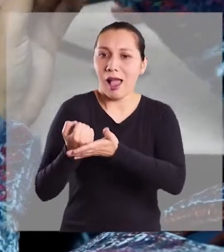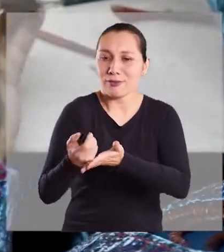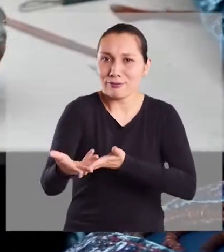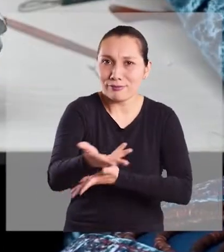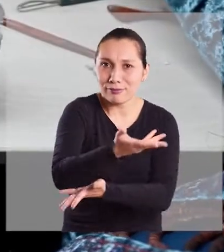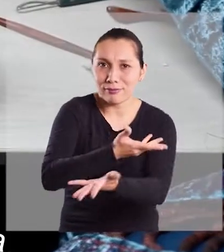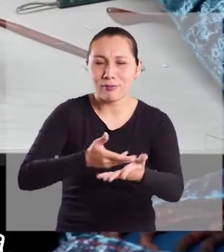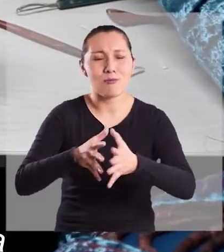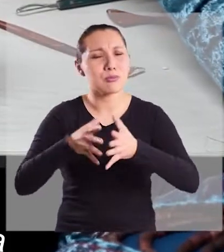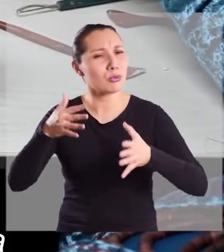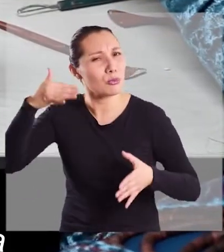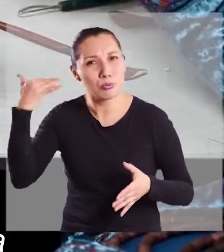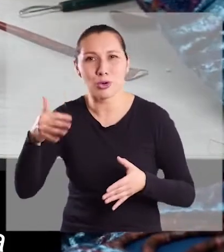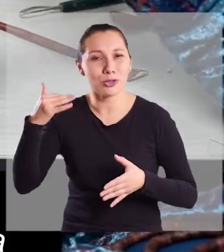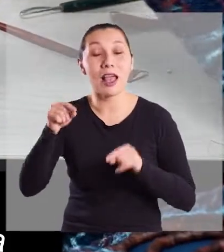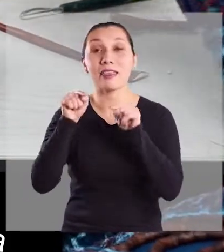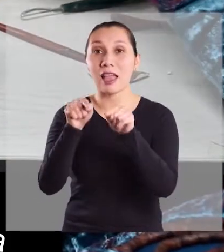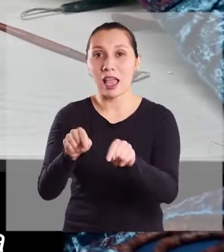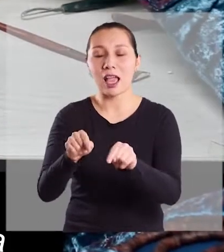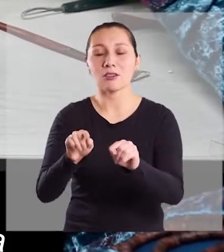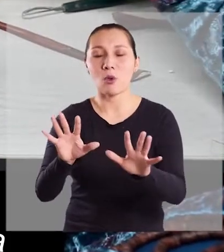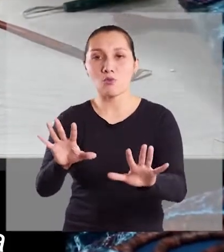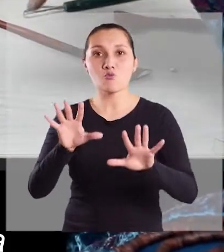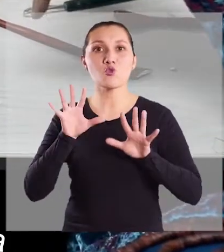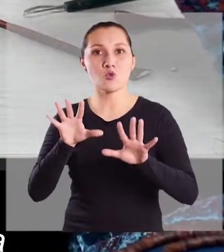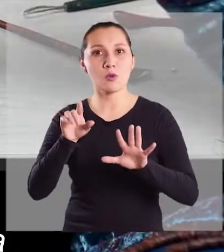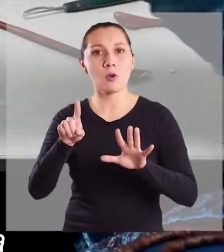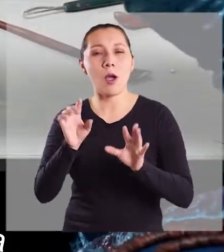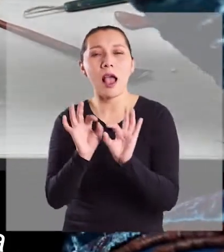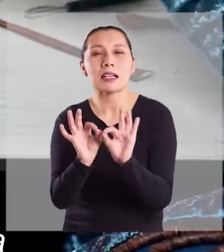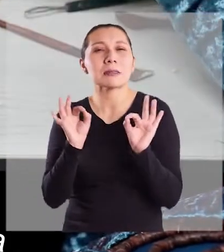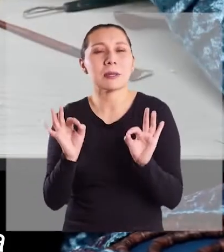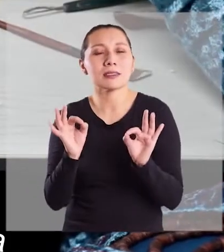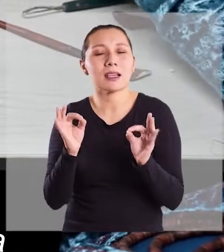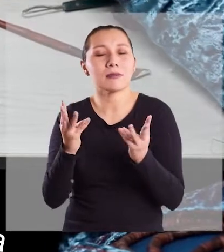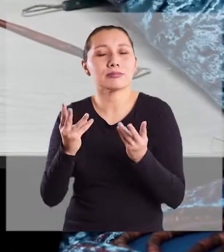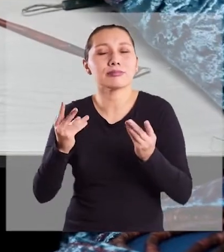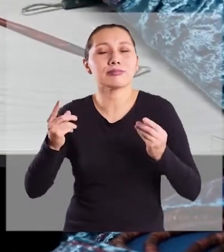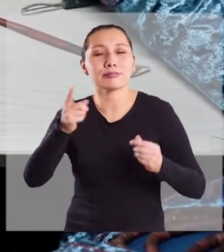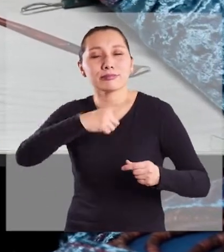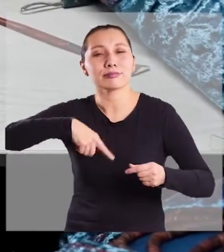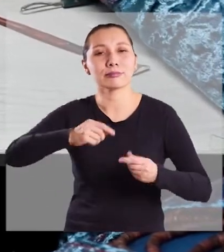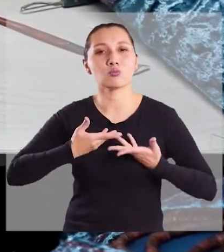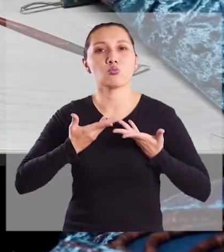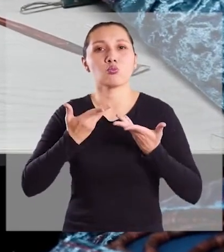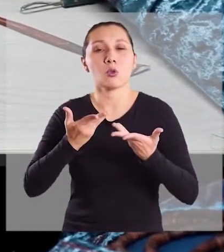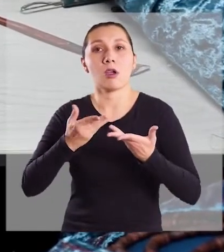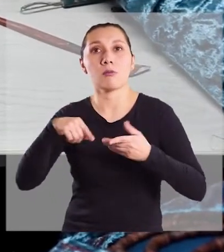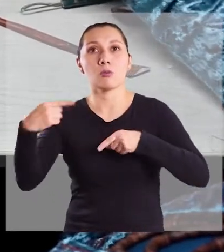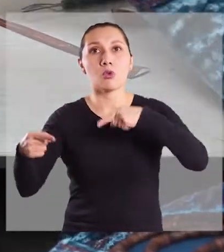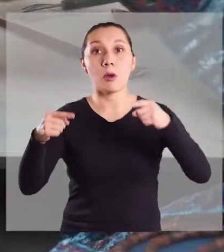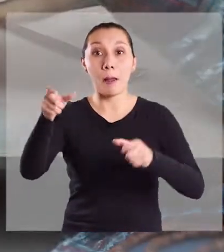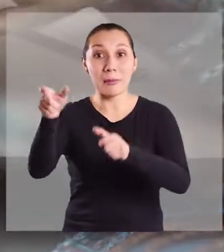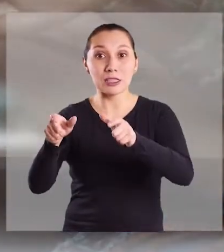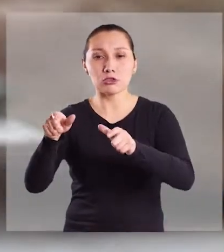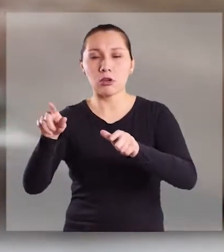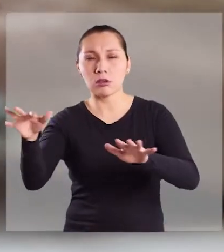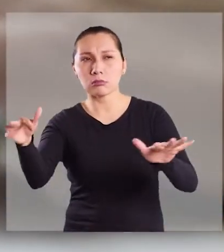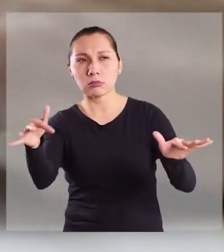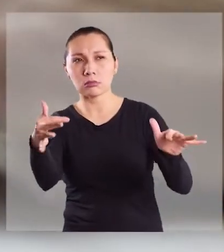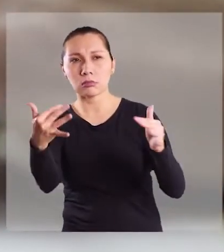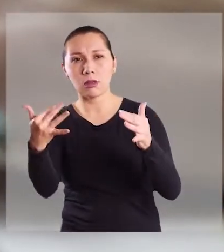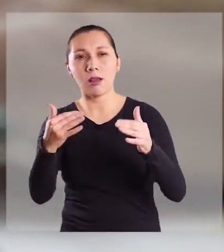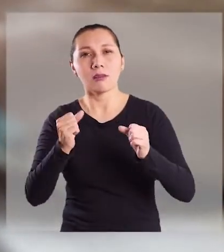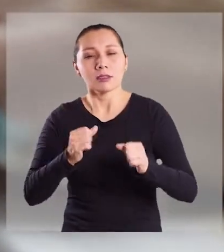la colaboración es fundamental para que esto tenga un brillo y una obra especial que nos permita entregarlo hacia afuera y que la gente